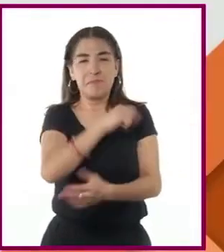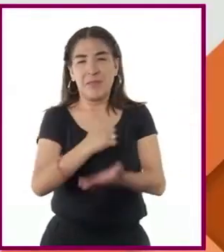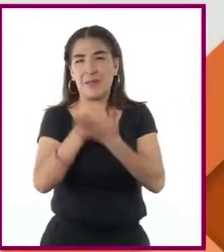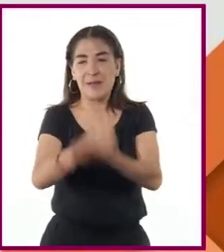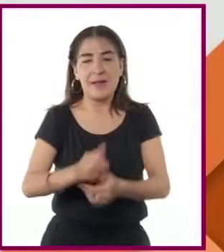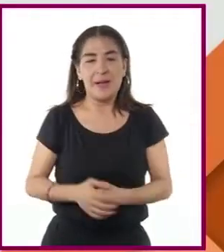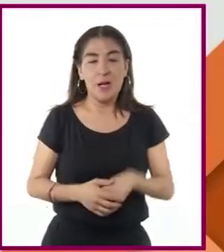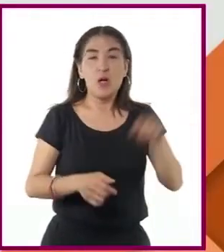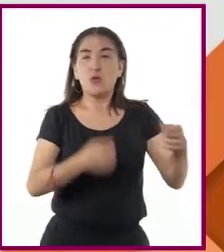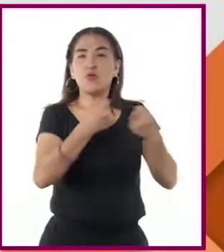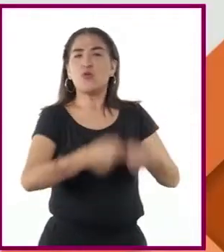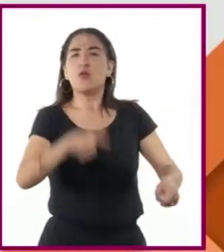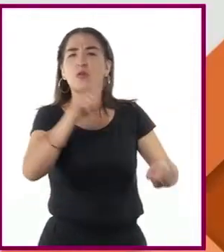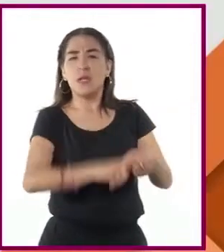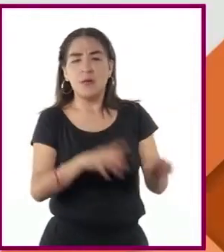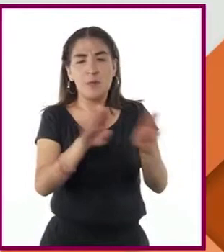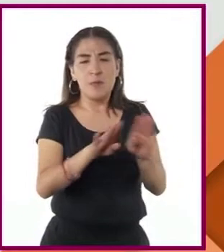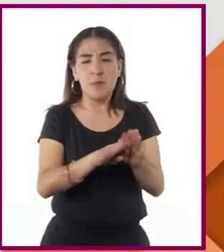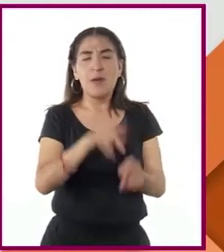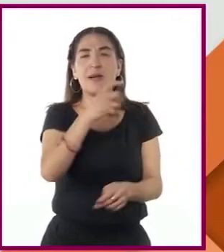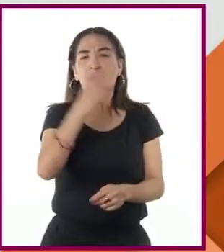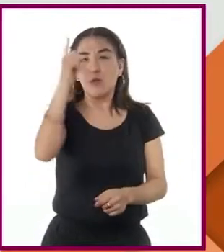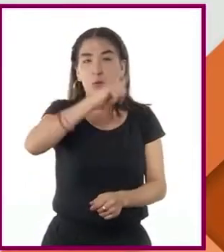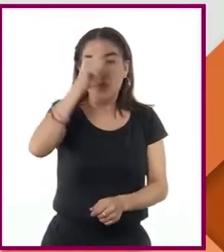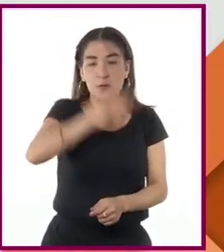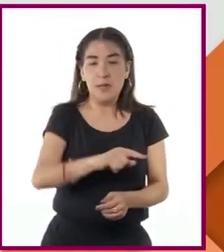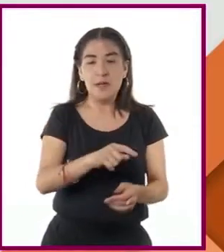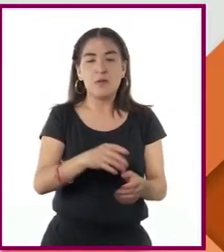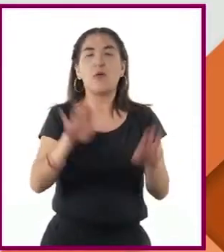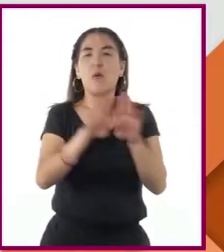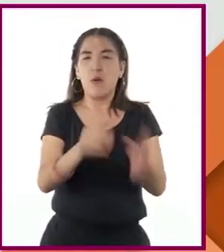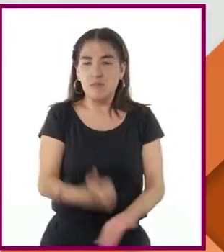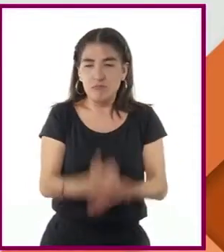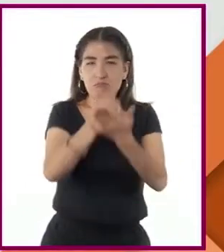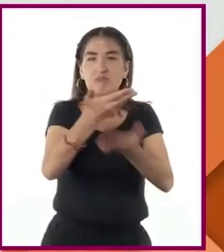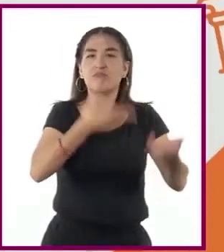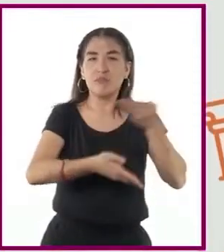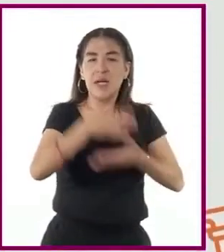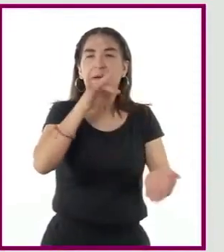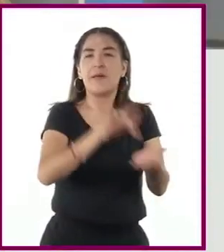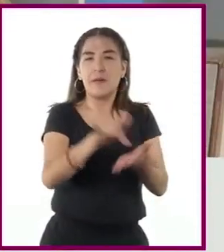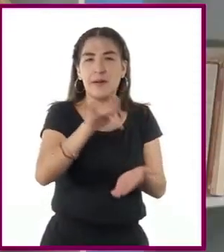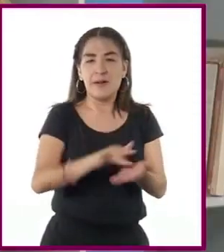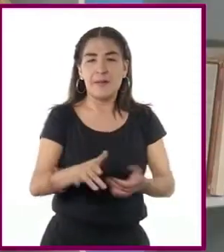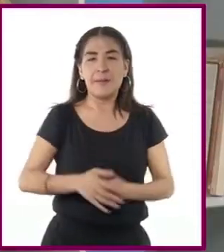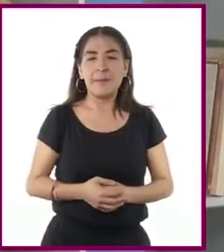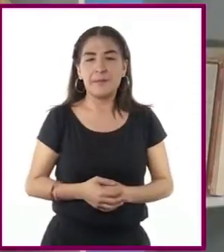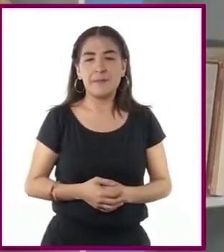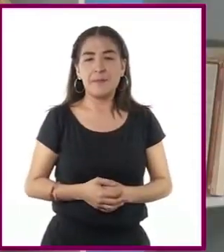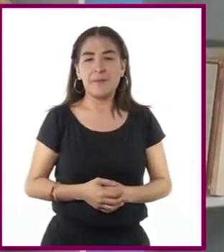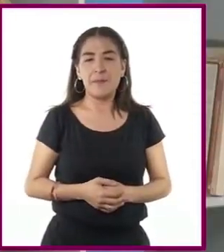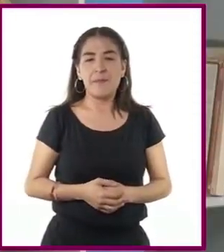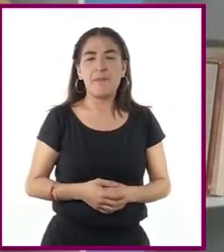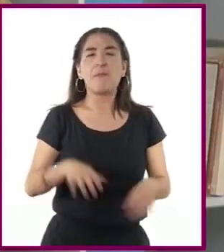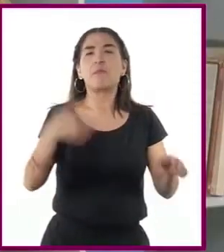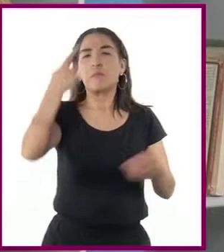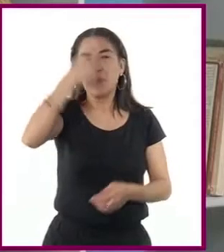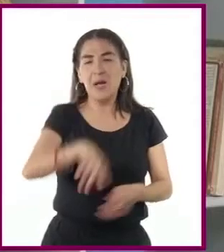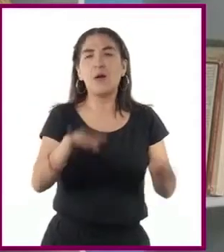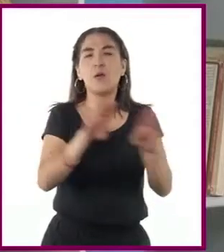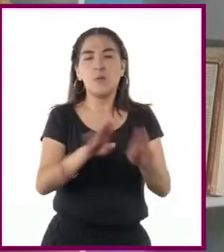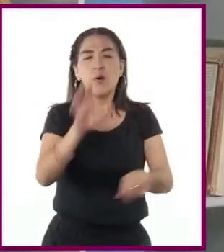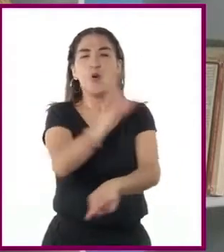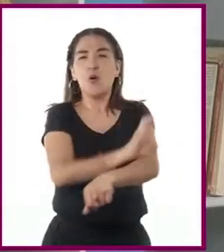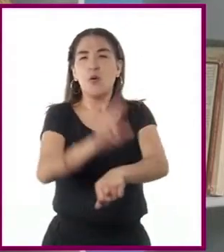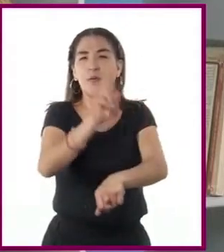socialista, la Unión Soviética impulsó el Consejo de Mutua Asistencia Económica, Comecon, con el objetivo de coordinar un